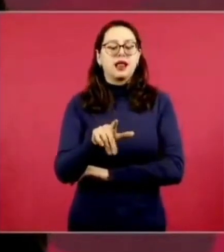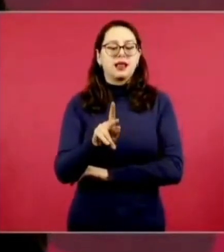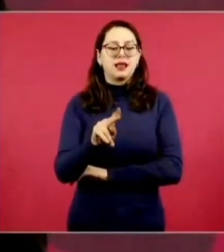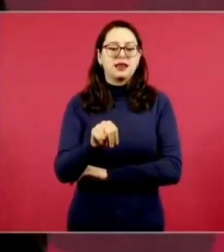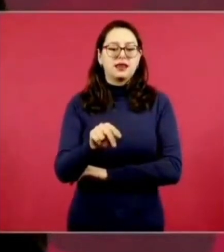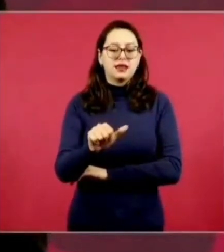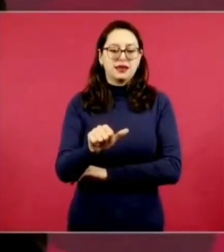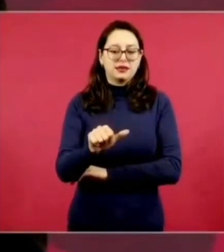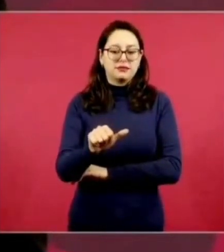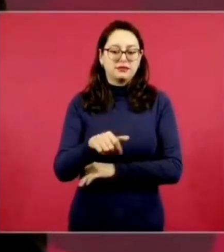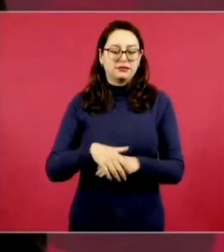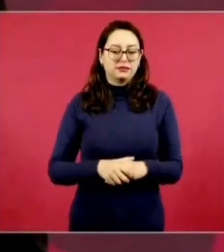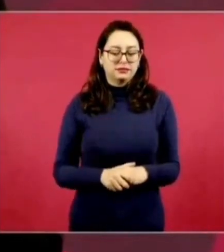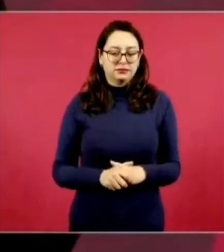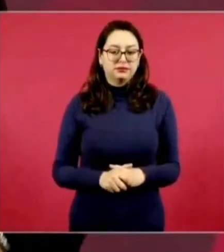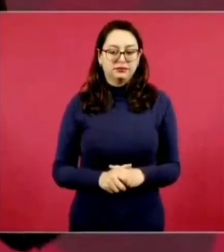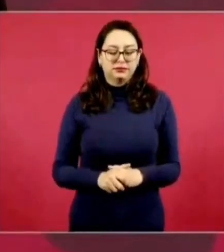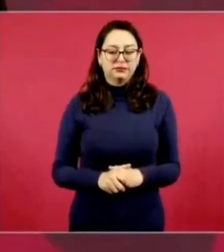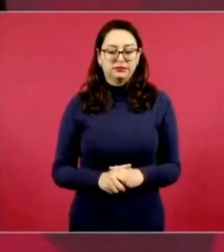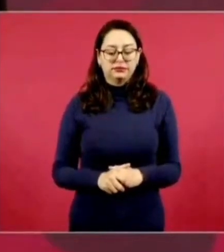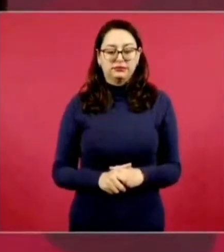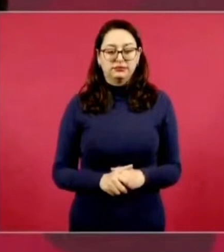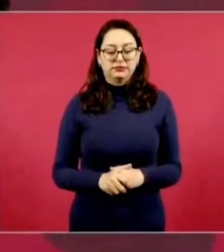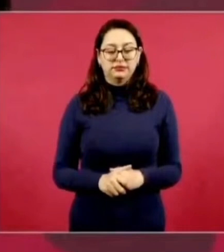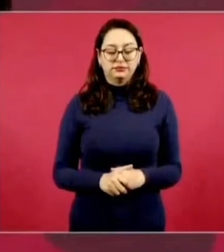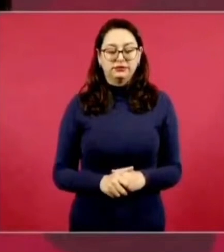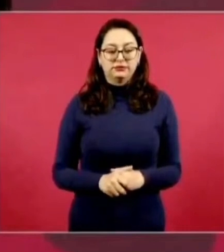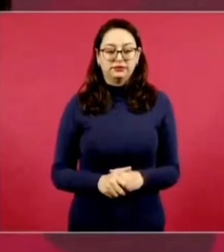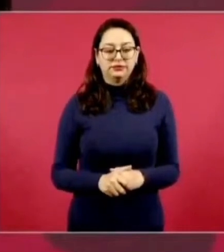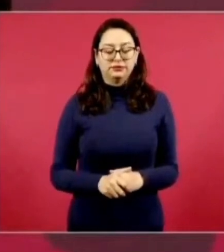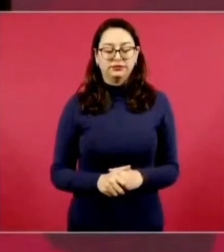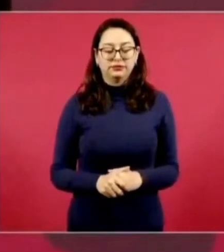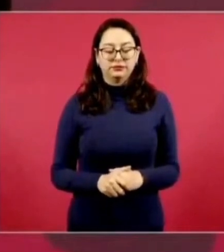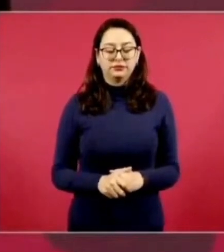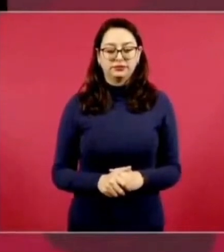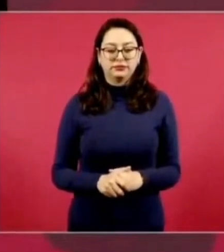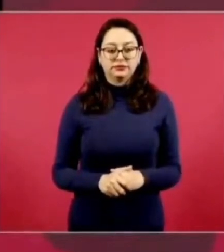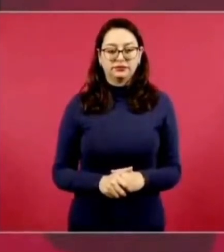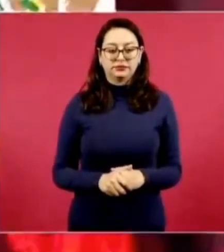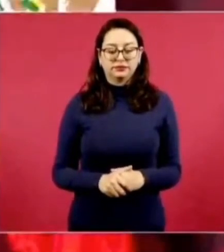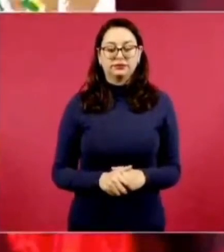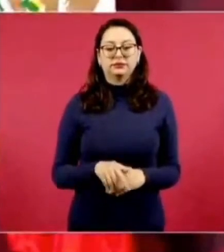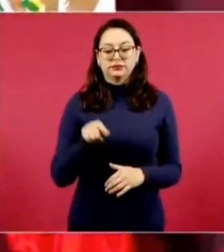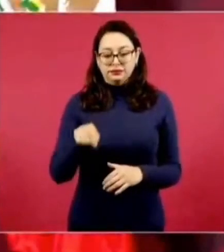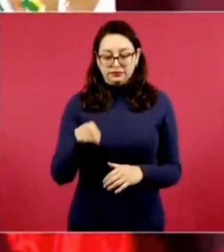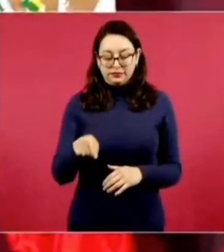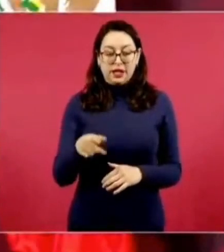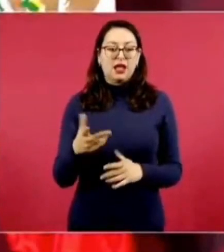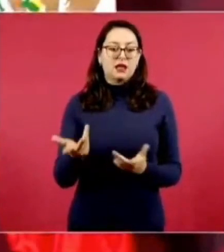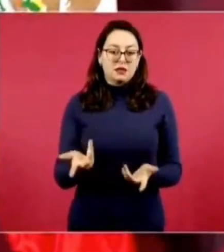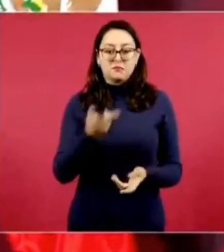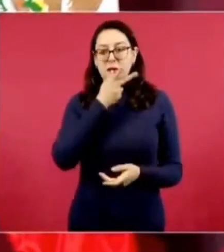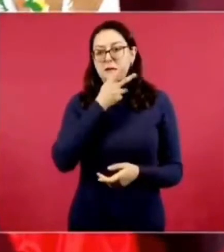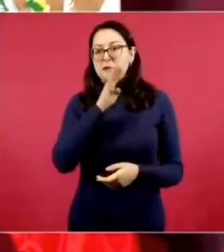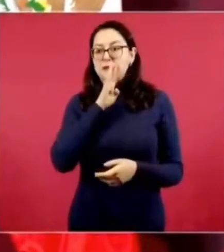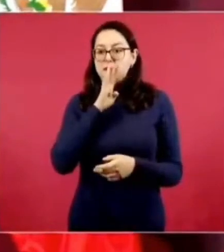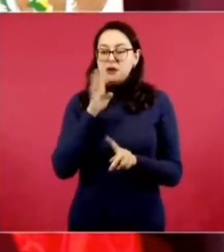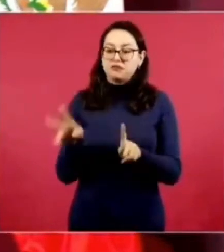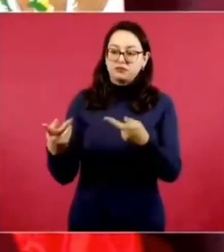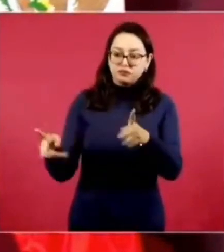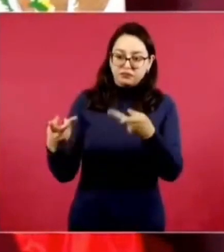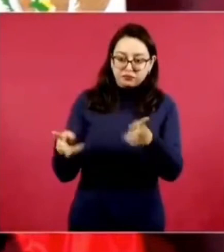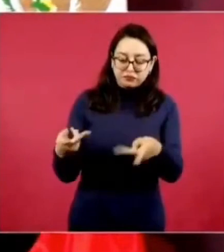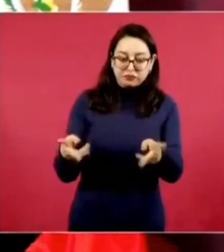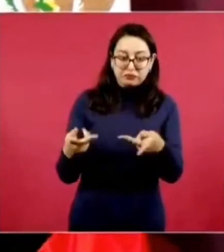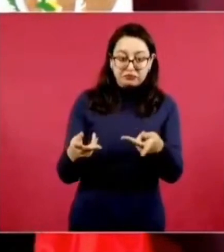en el lugar de Pacal y este y ahí estuvieron mis padres entonces compraron